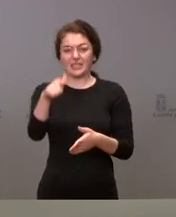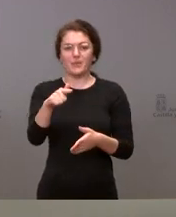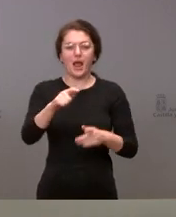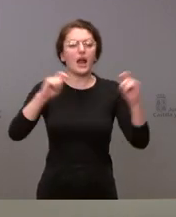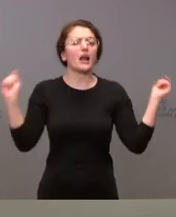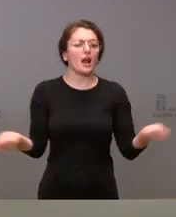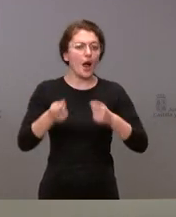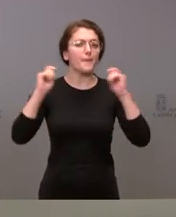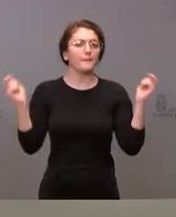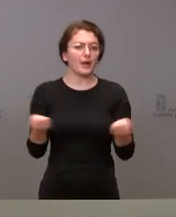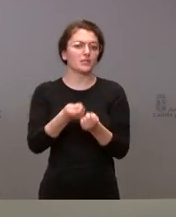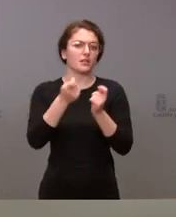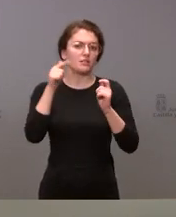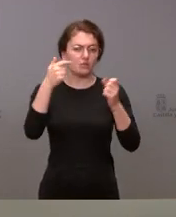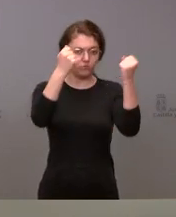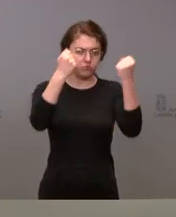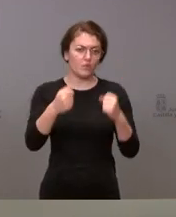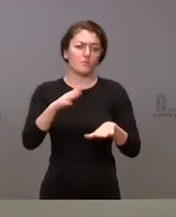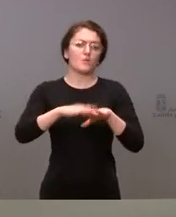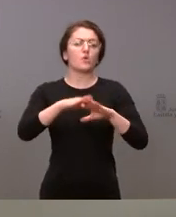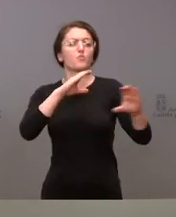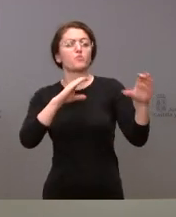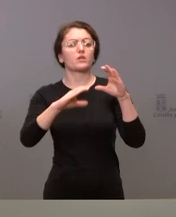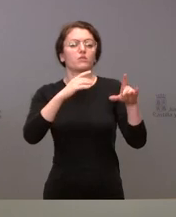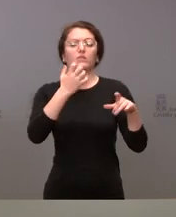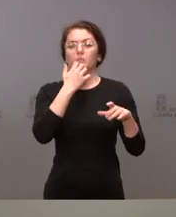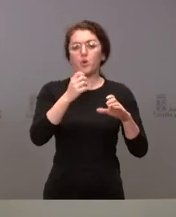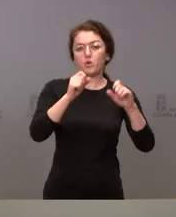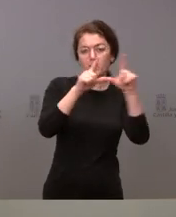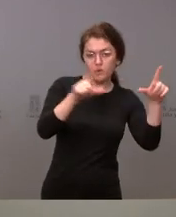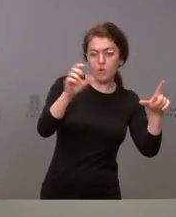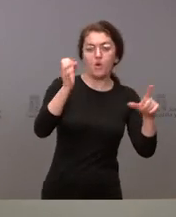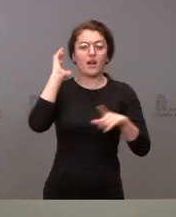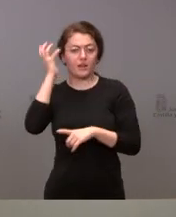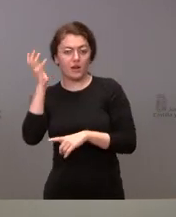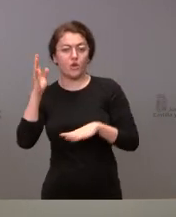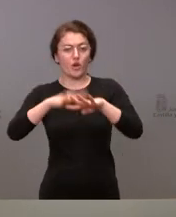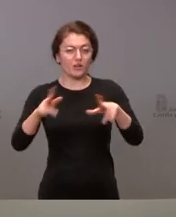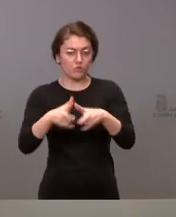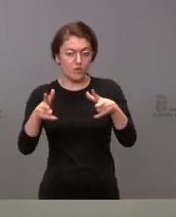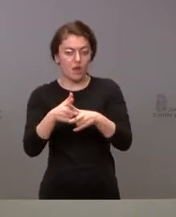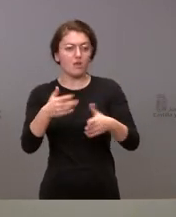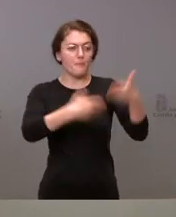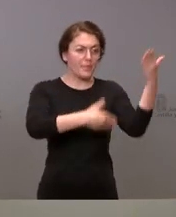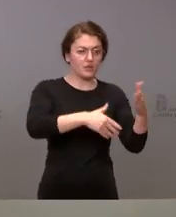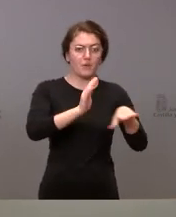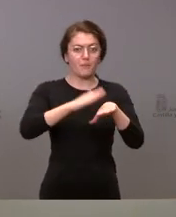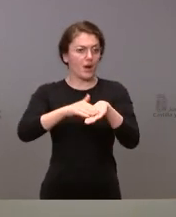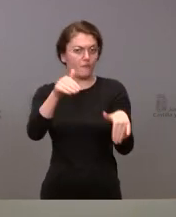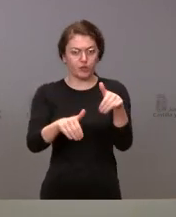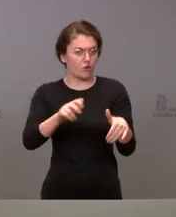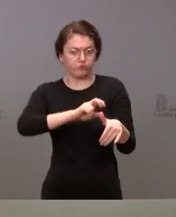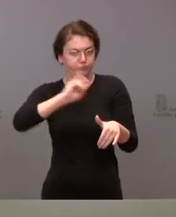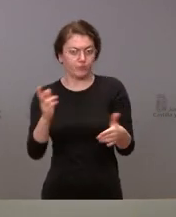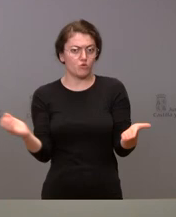campañas institucionales de comunicación, en televisión, en radio, redes sociales, en prensa, para todo tipo de votación. El